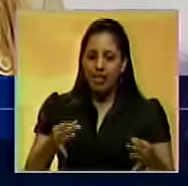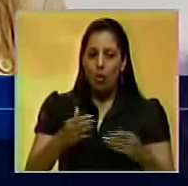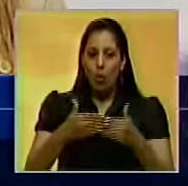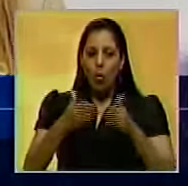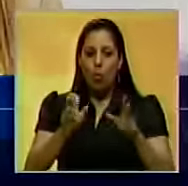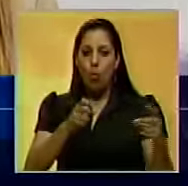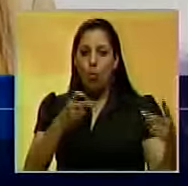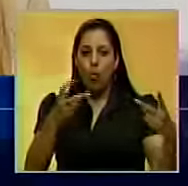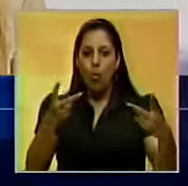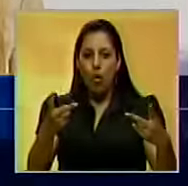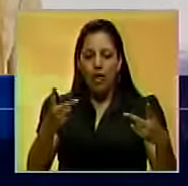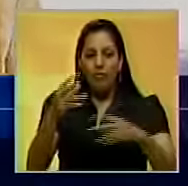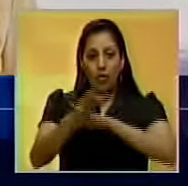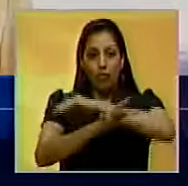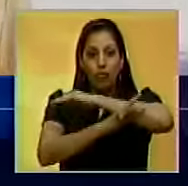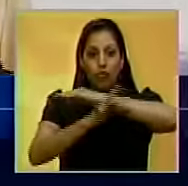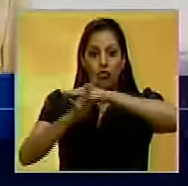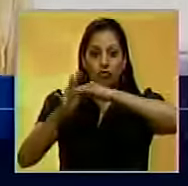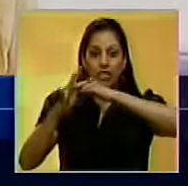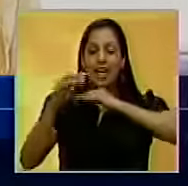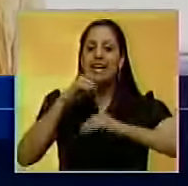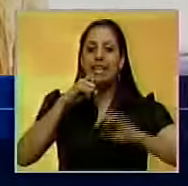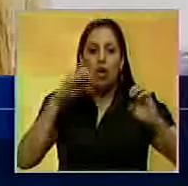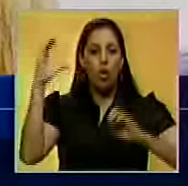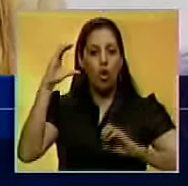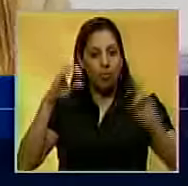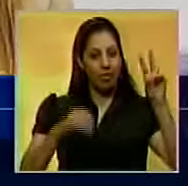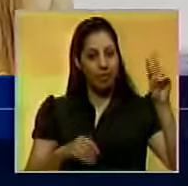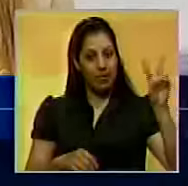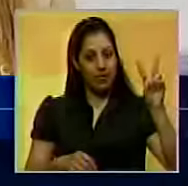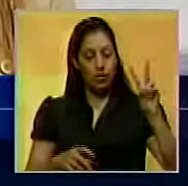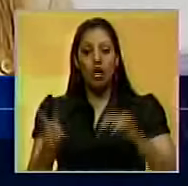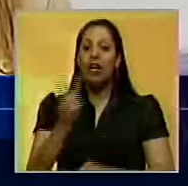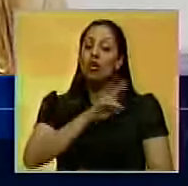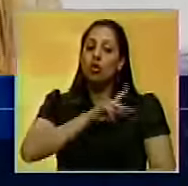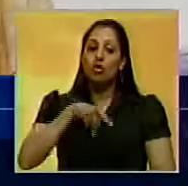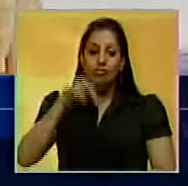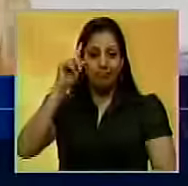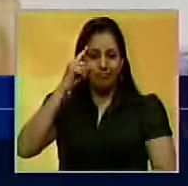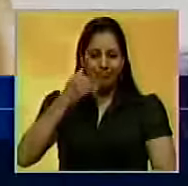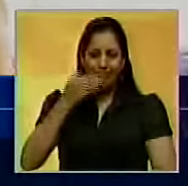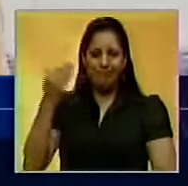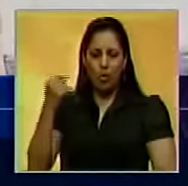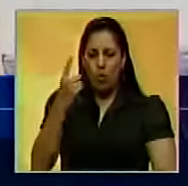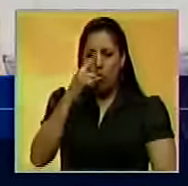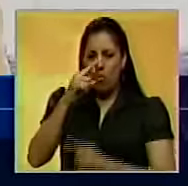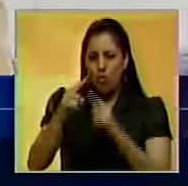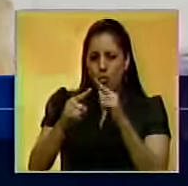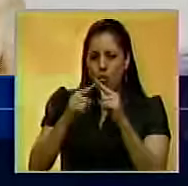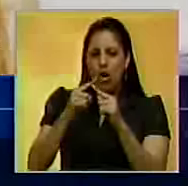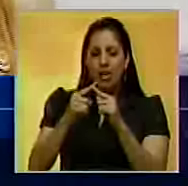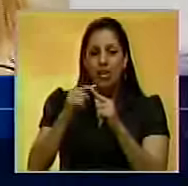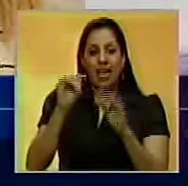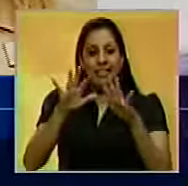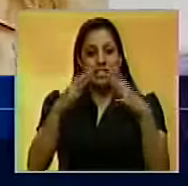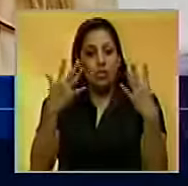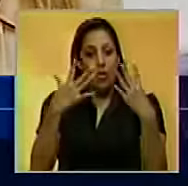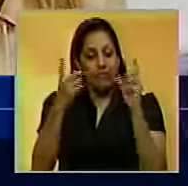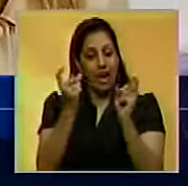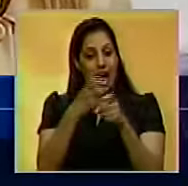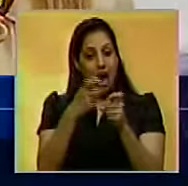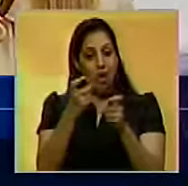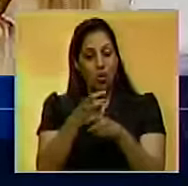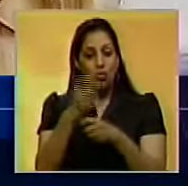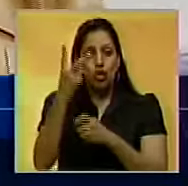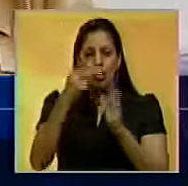reapertura de la frontera entre Colombia y Venezuela. Recordemos que hace casi un año, justamente el 19 de agosto